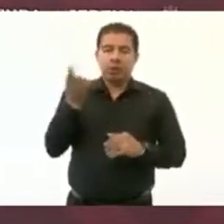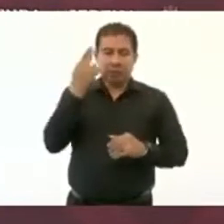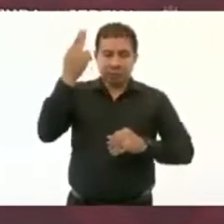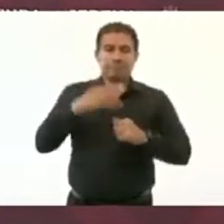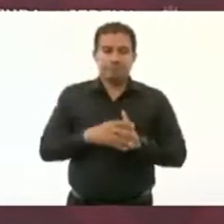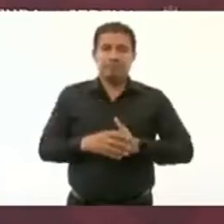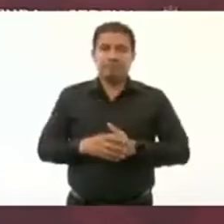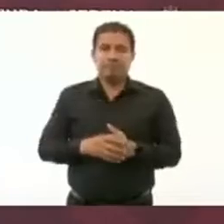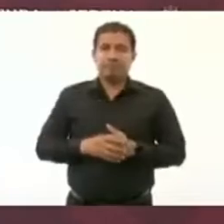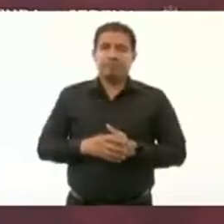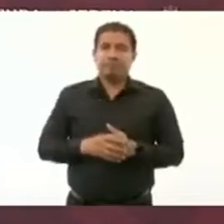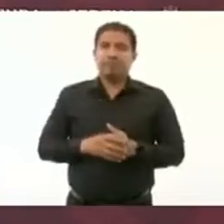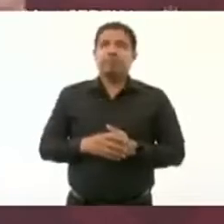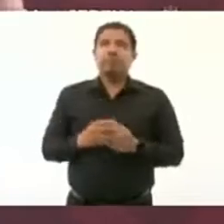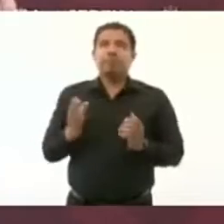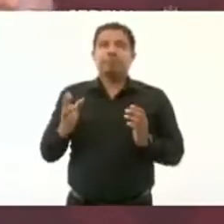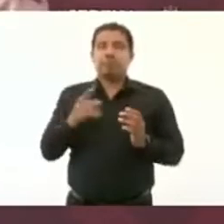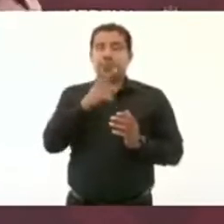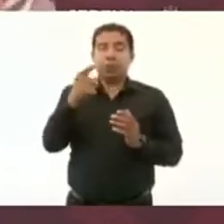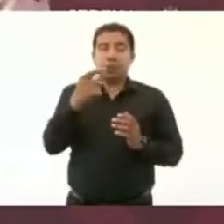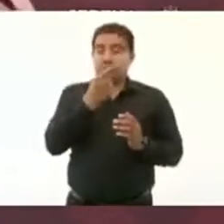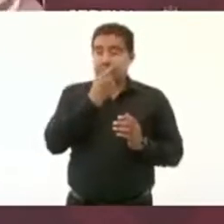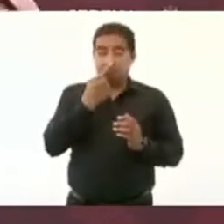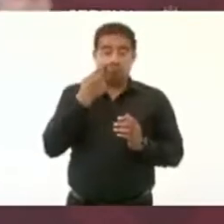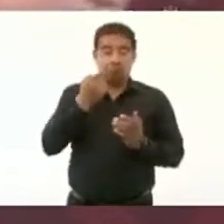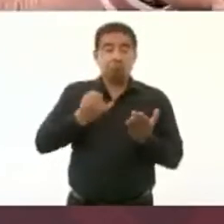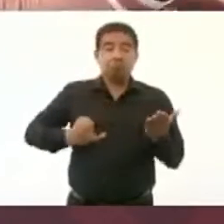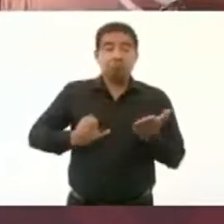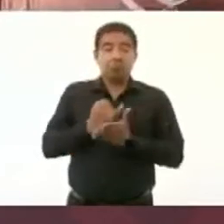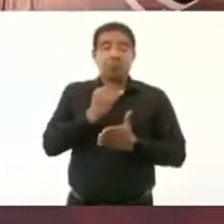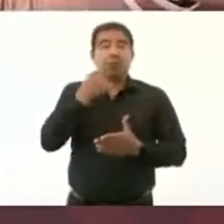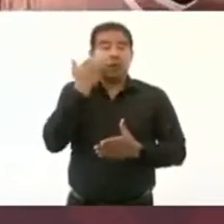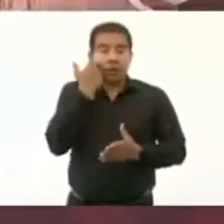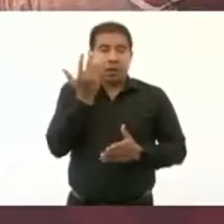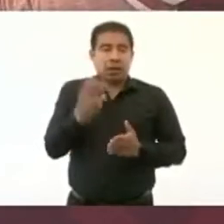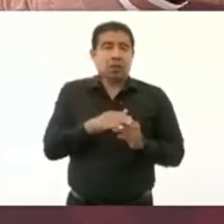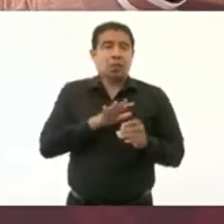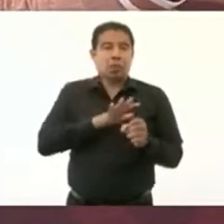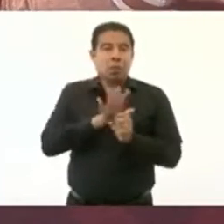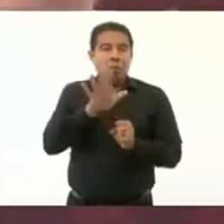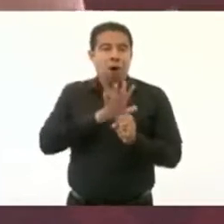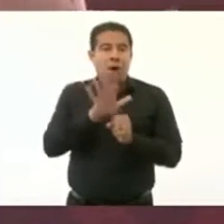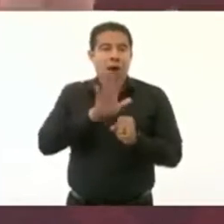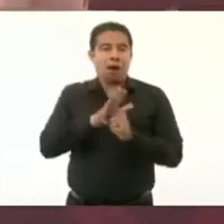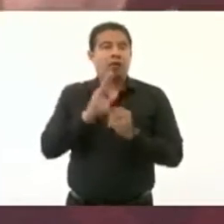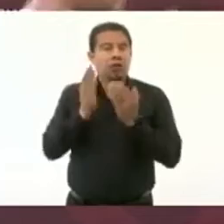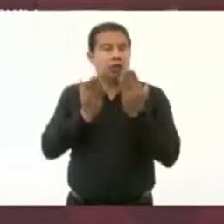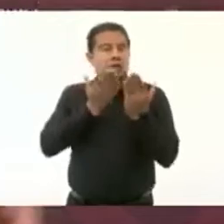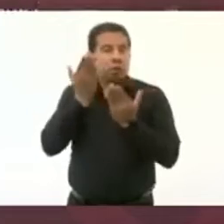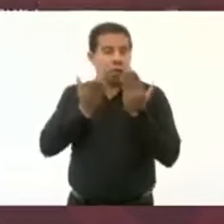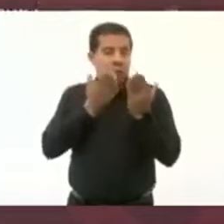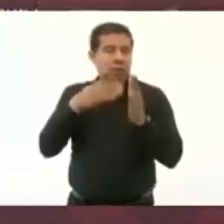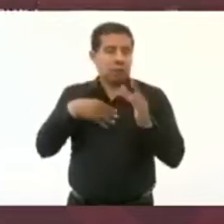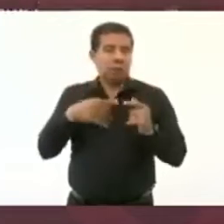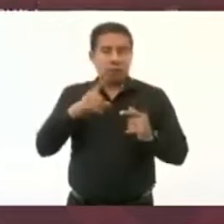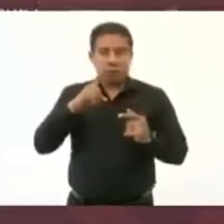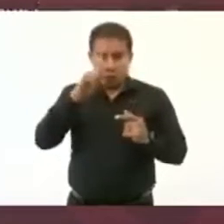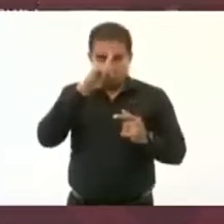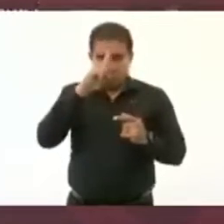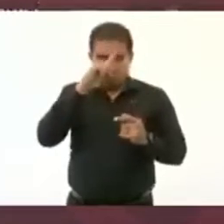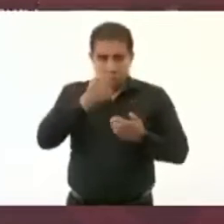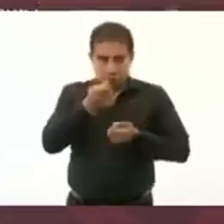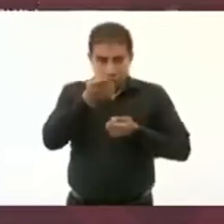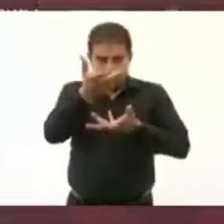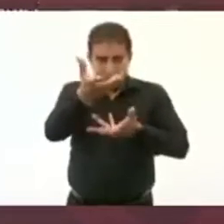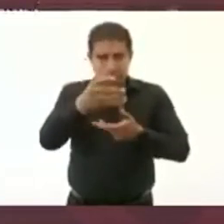Ahora, tienen que decidir qué carreras. Yo les recomiendo,